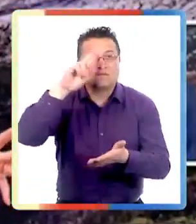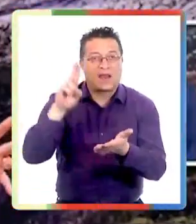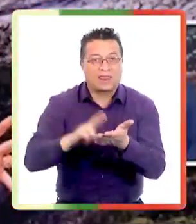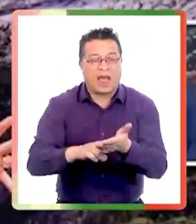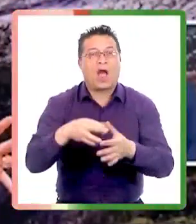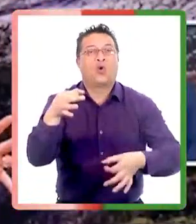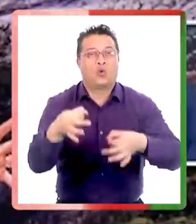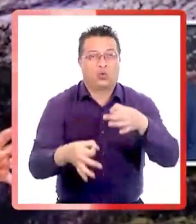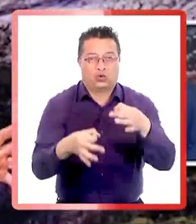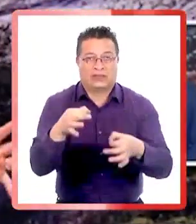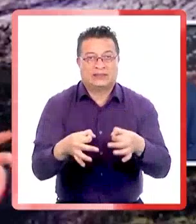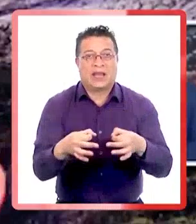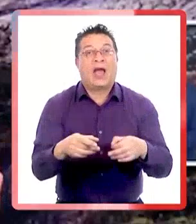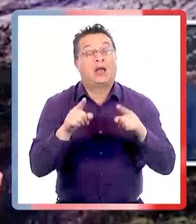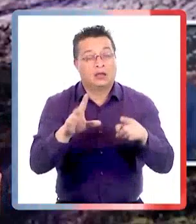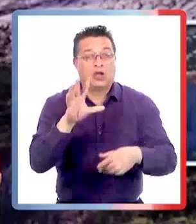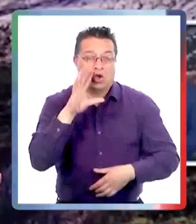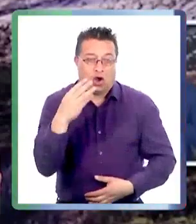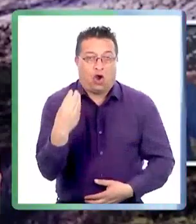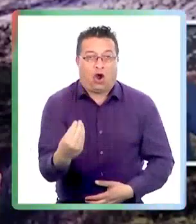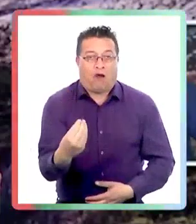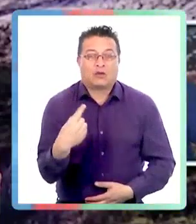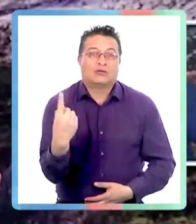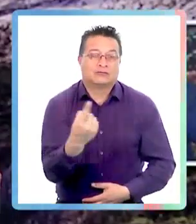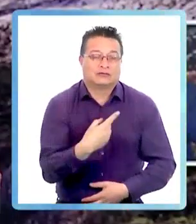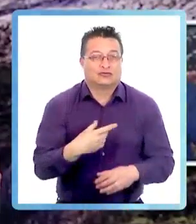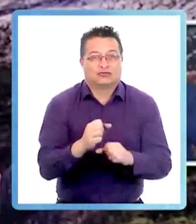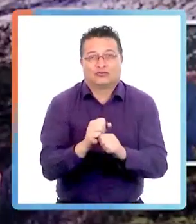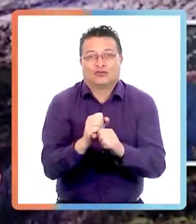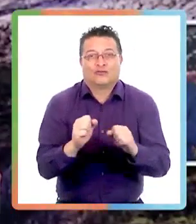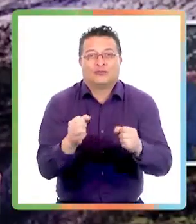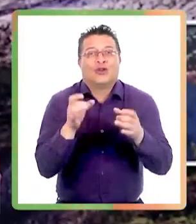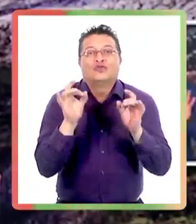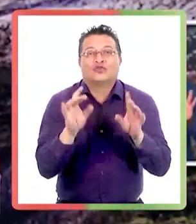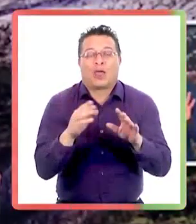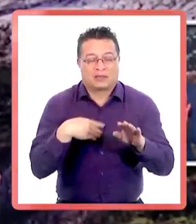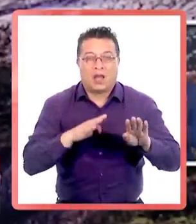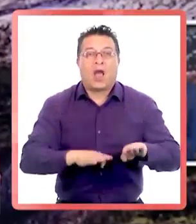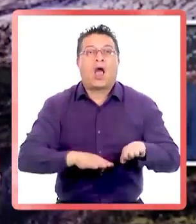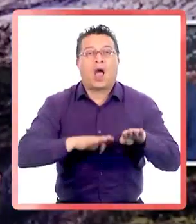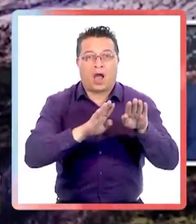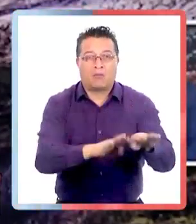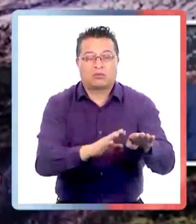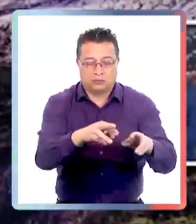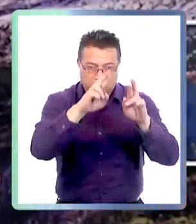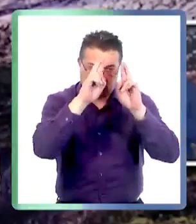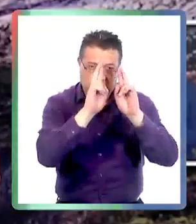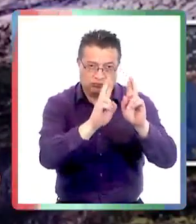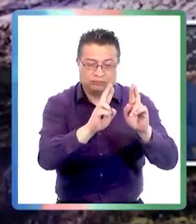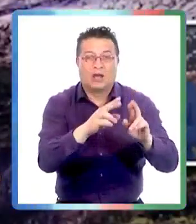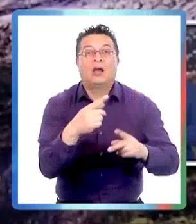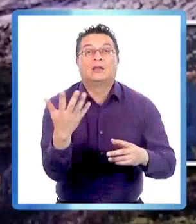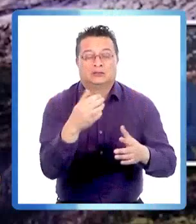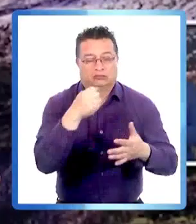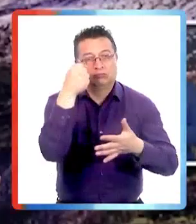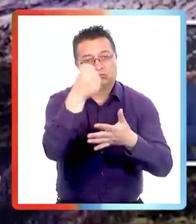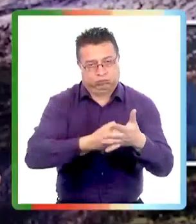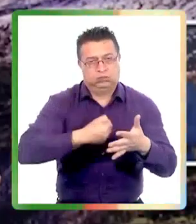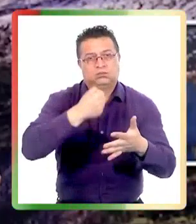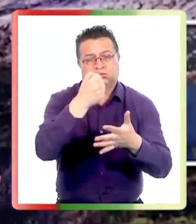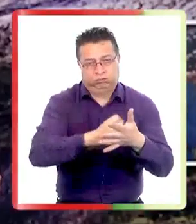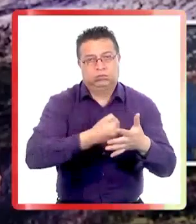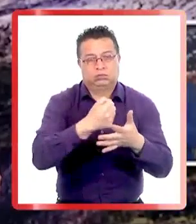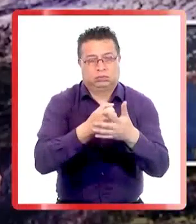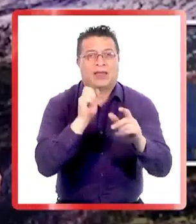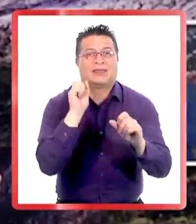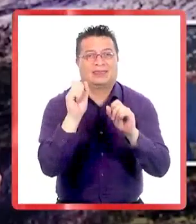buscó la verdad y la justicia y evidentemente uno no puede sino apoyar los reconocimientos